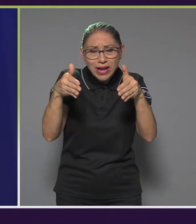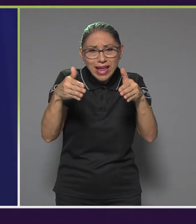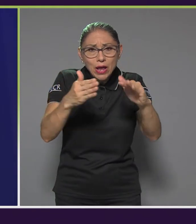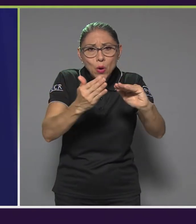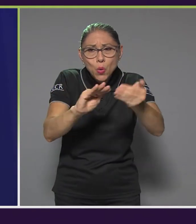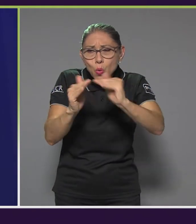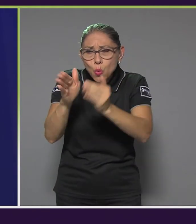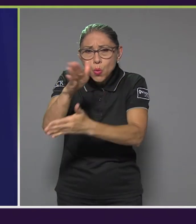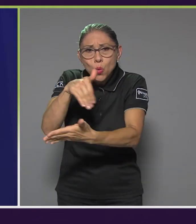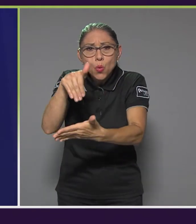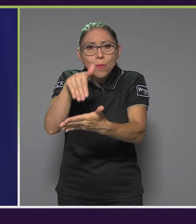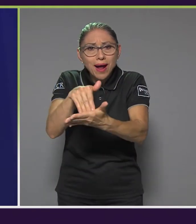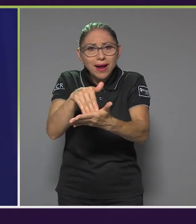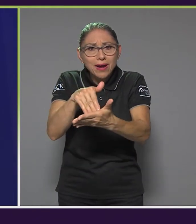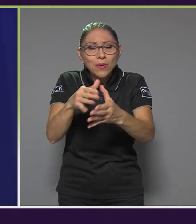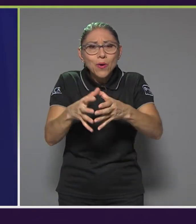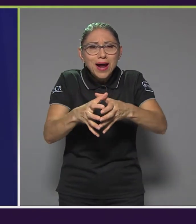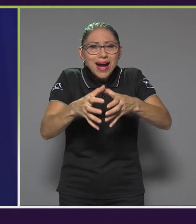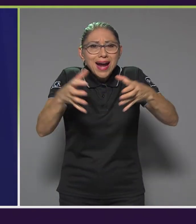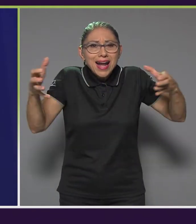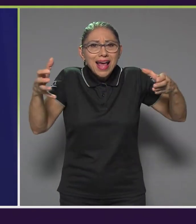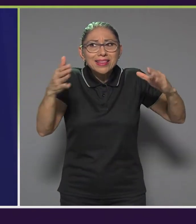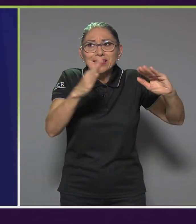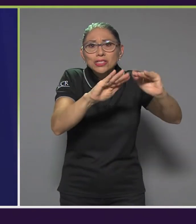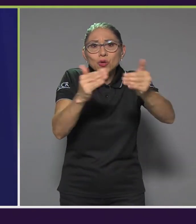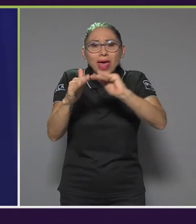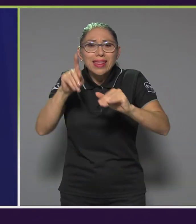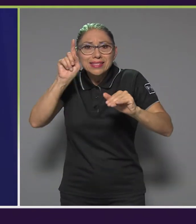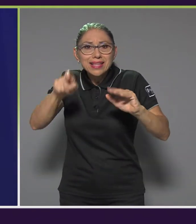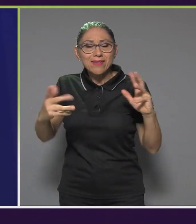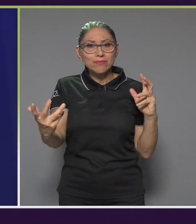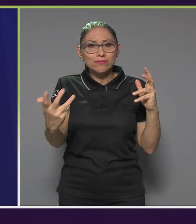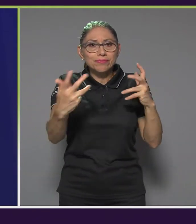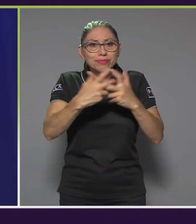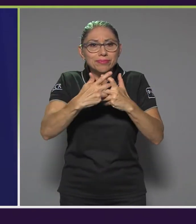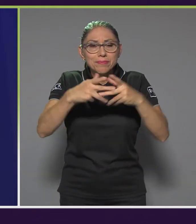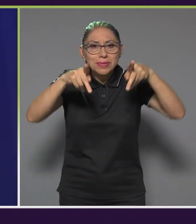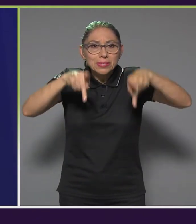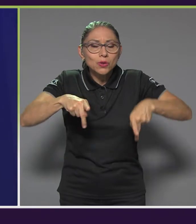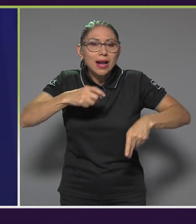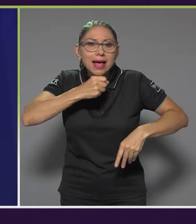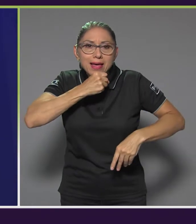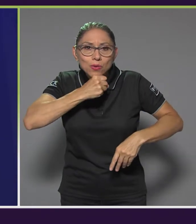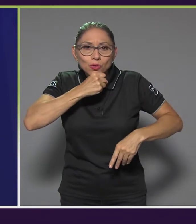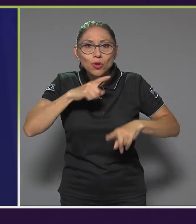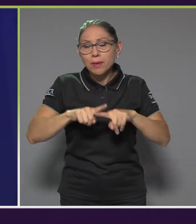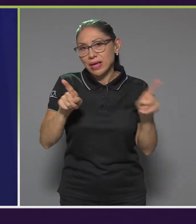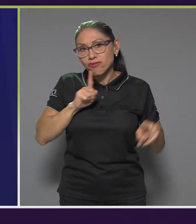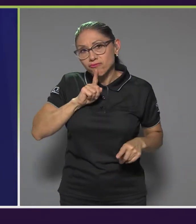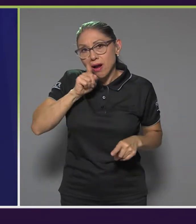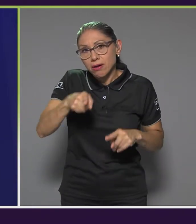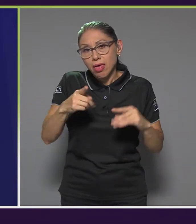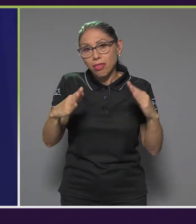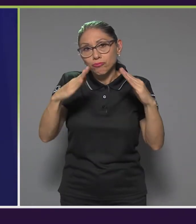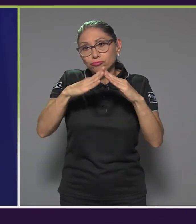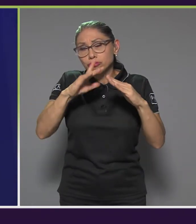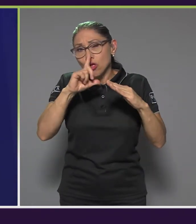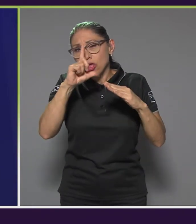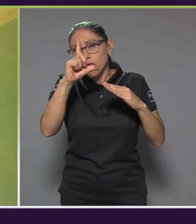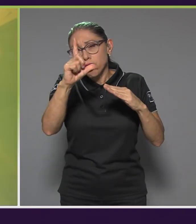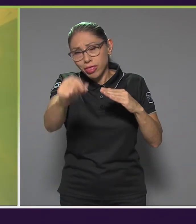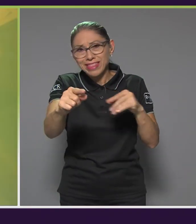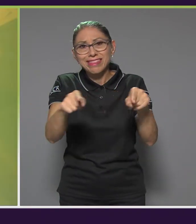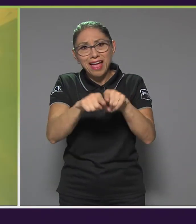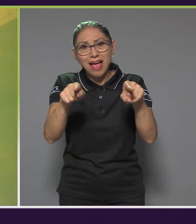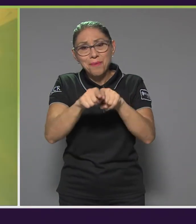que debían ser adaptadas al adulto mayor, pero la realidad es que la zona rural también debe ser adaptada, ¿verdad? La